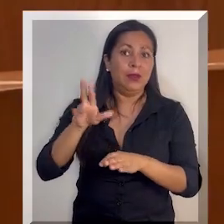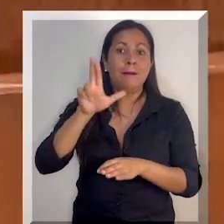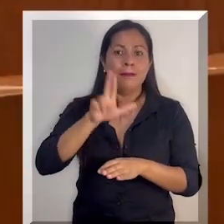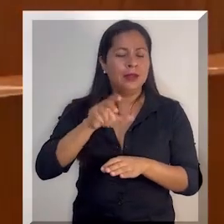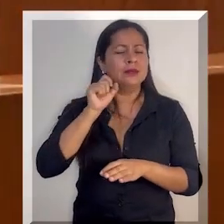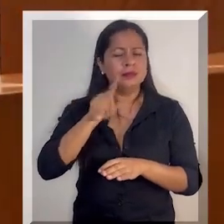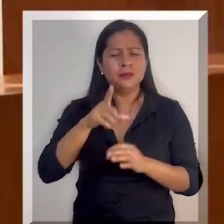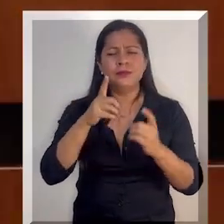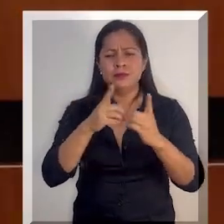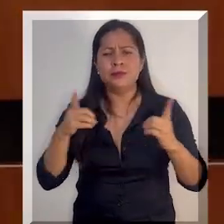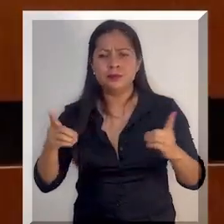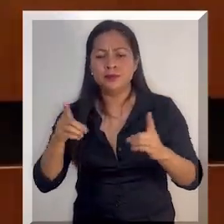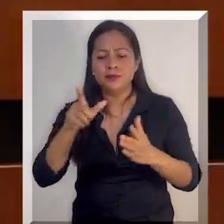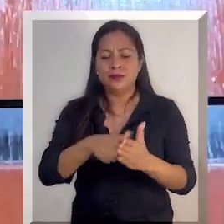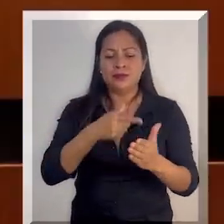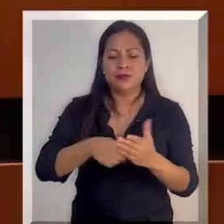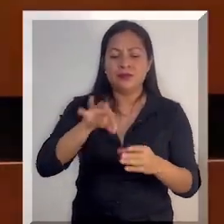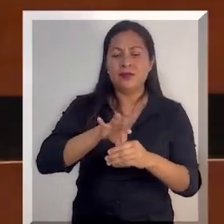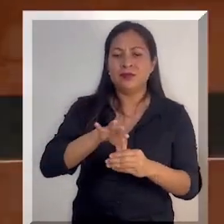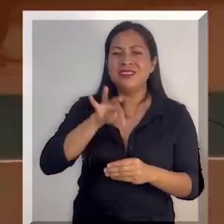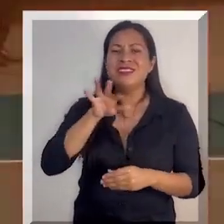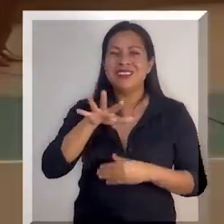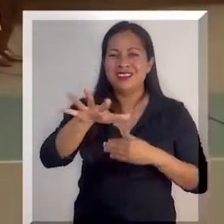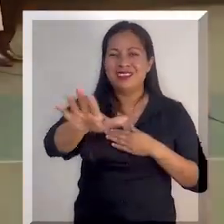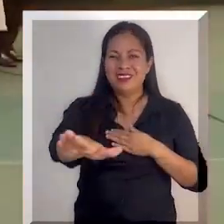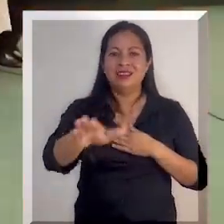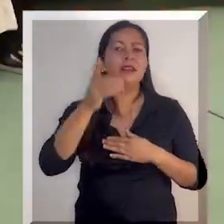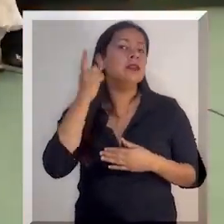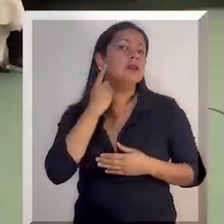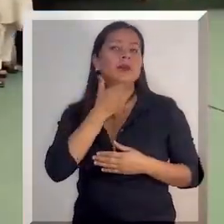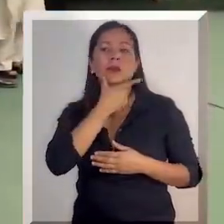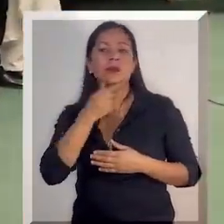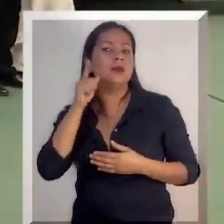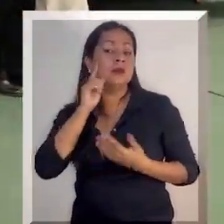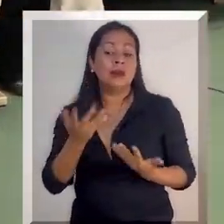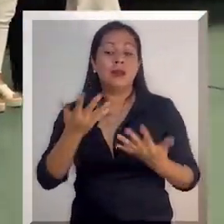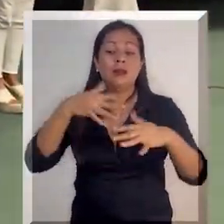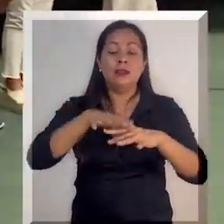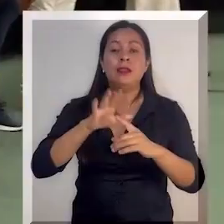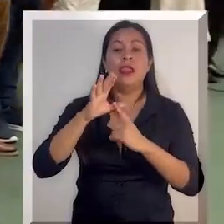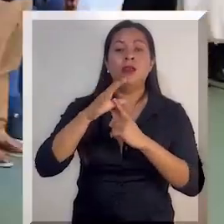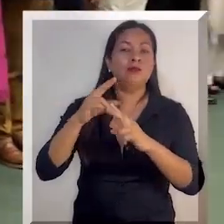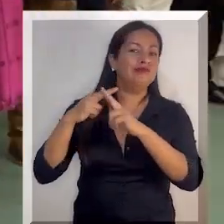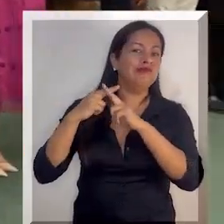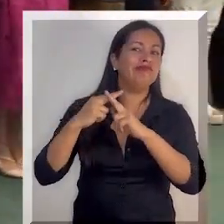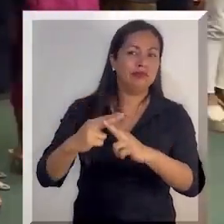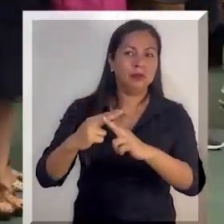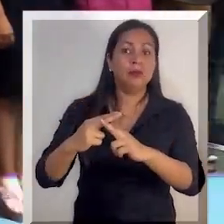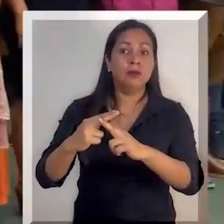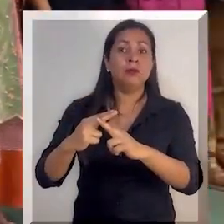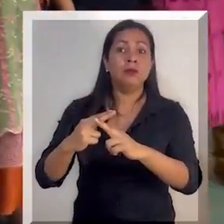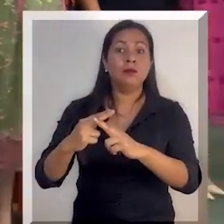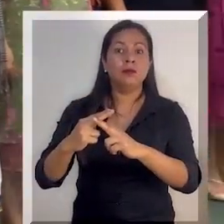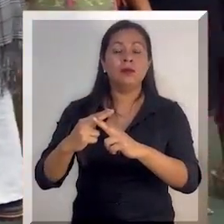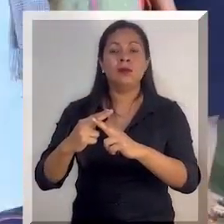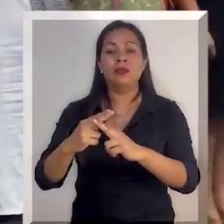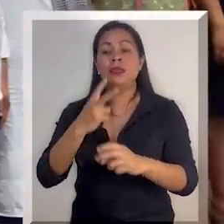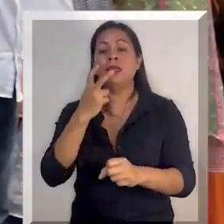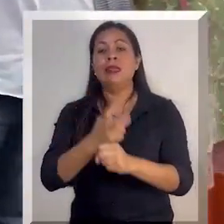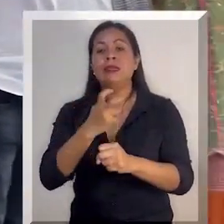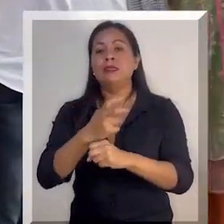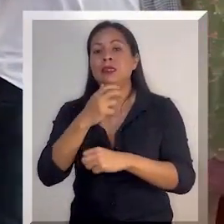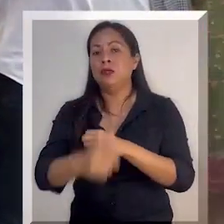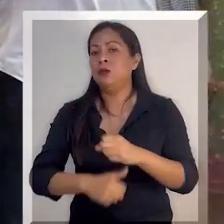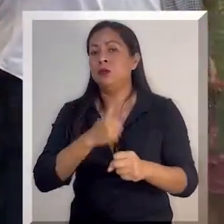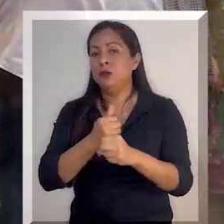Este martes también se desarrolló la elección y toma de protesta de diputadas y diputados que integrarán la comisión permanente que fungirá en el